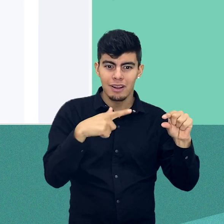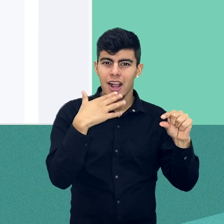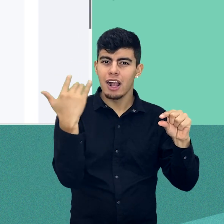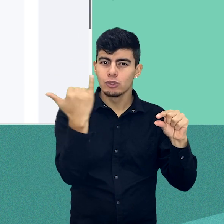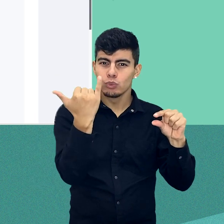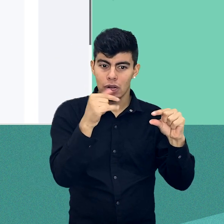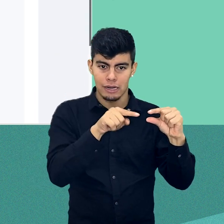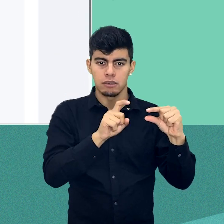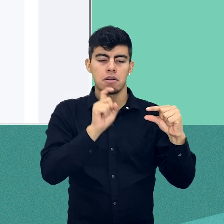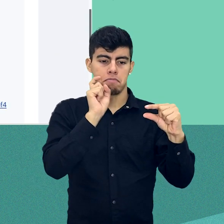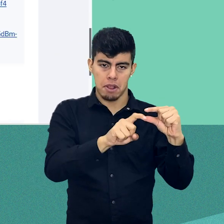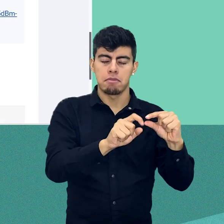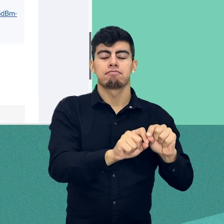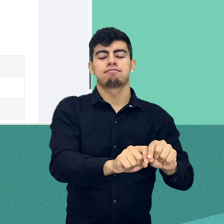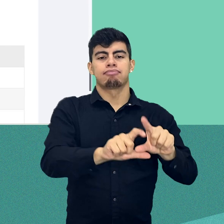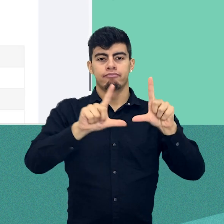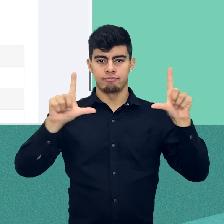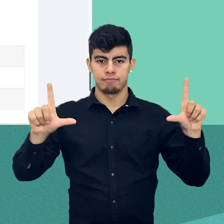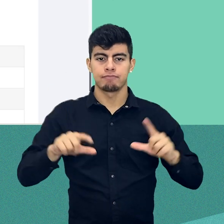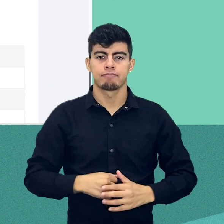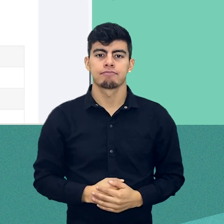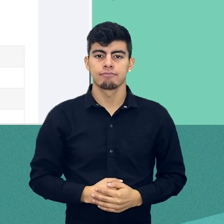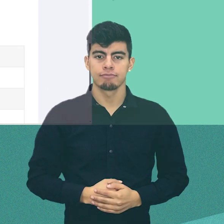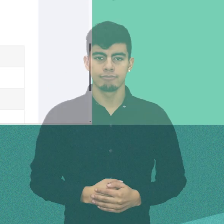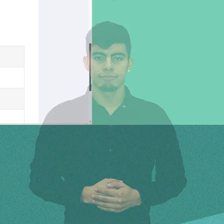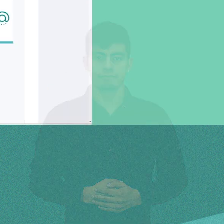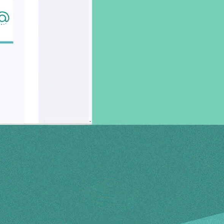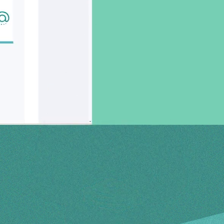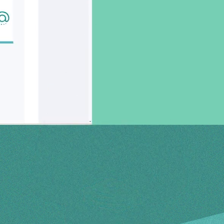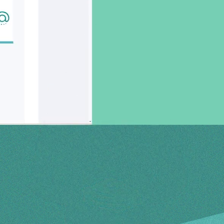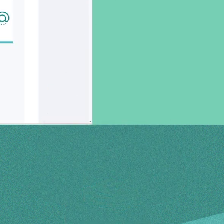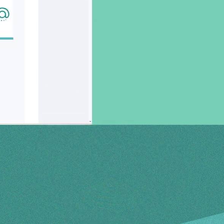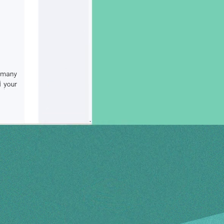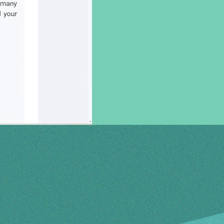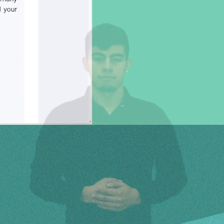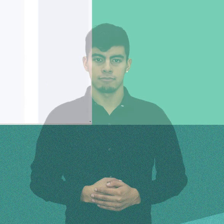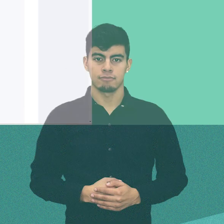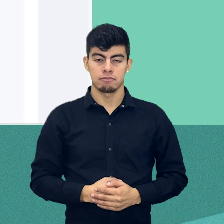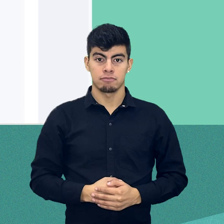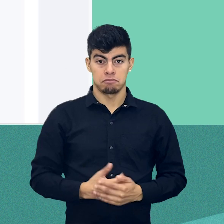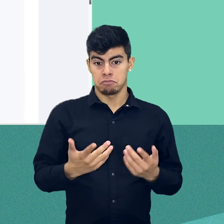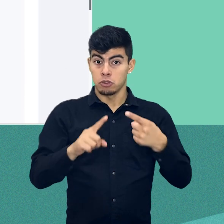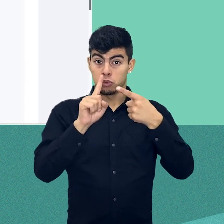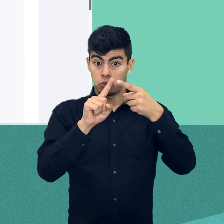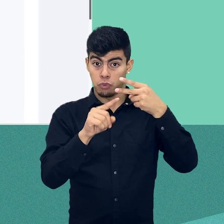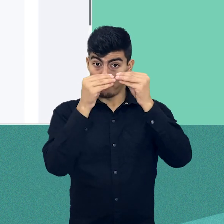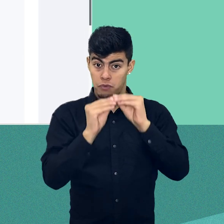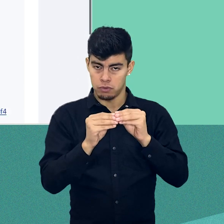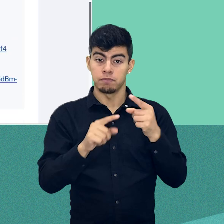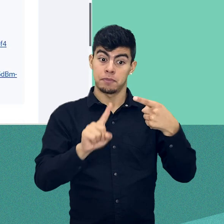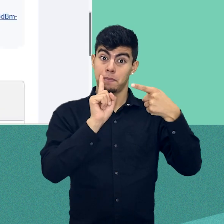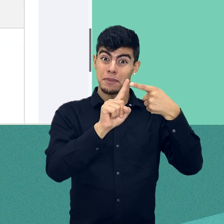Para enviar la actividad, hacemos clic en Agregar entrega. Aquí tendremos dos opciones. La primera es